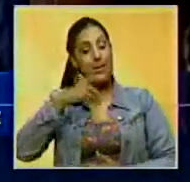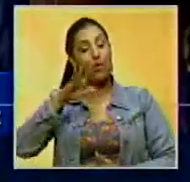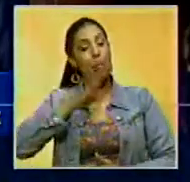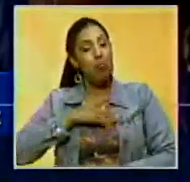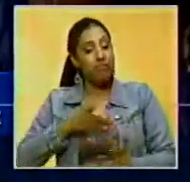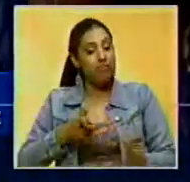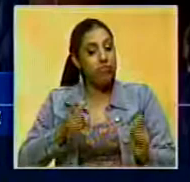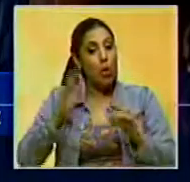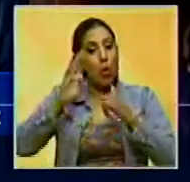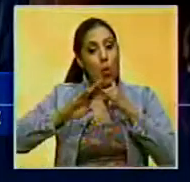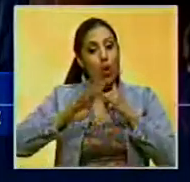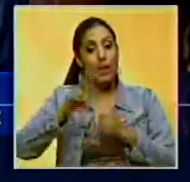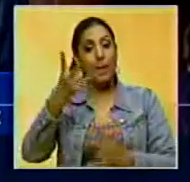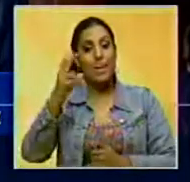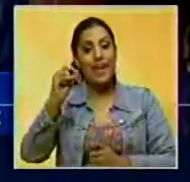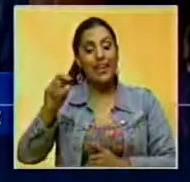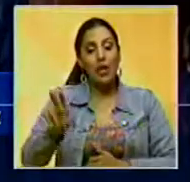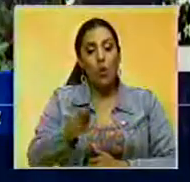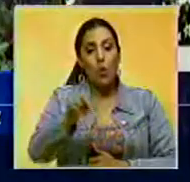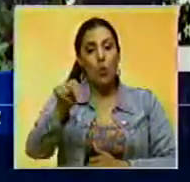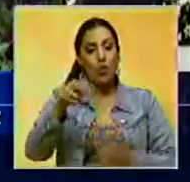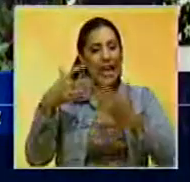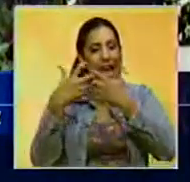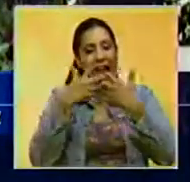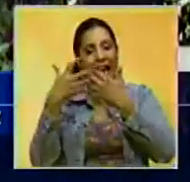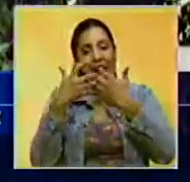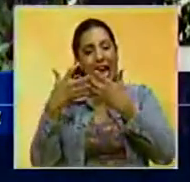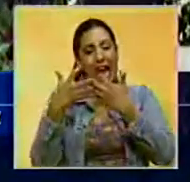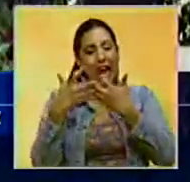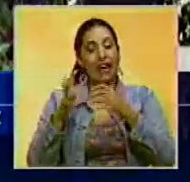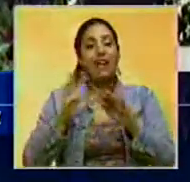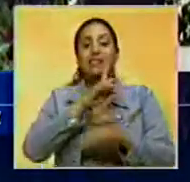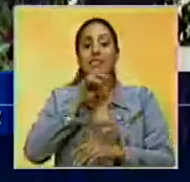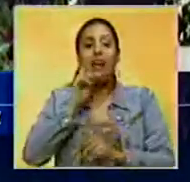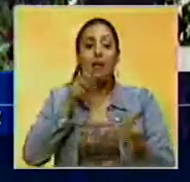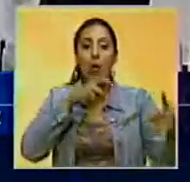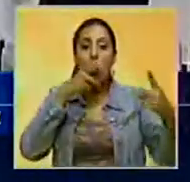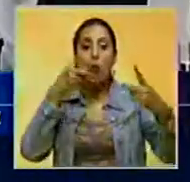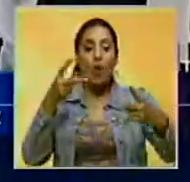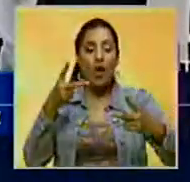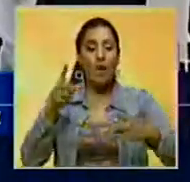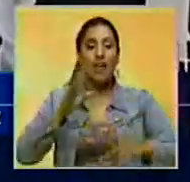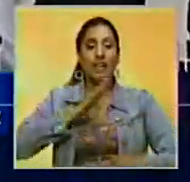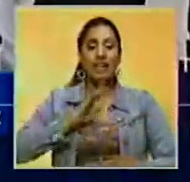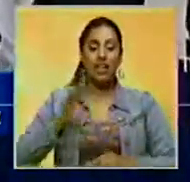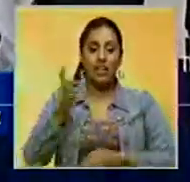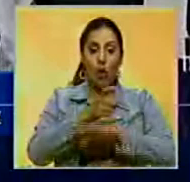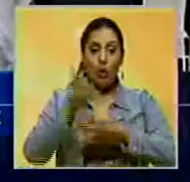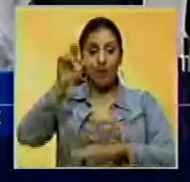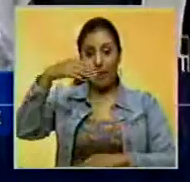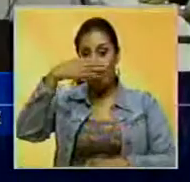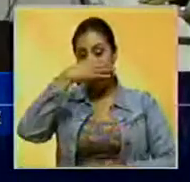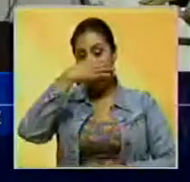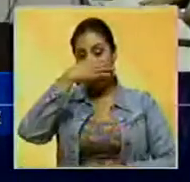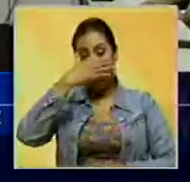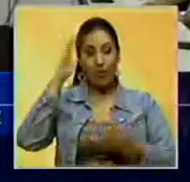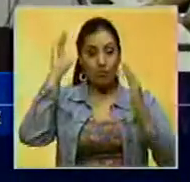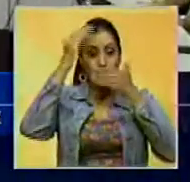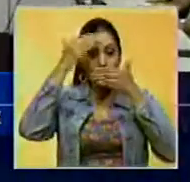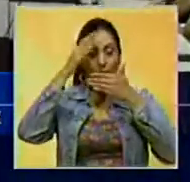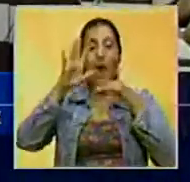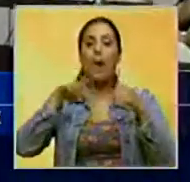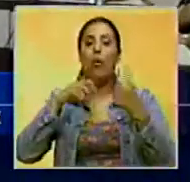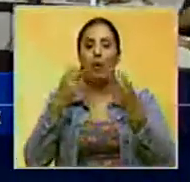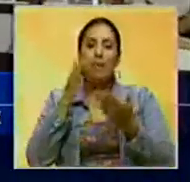podría tratarse del último 20 de julio en guerra, esto al referirse al proceso que sostienen el gobierno y la FARC para sellar de manera